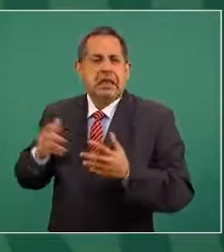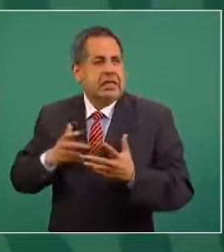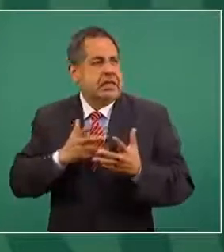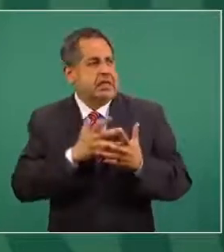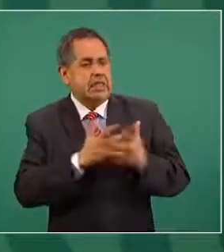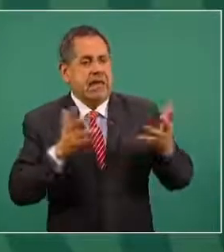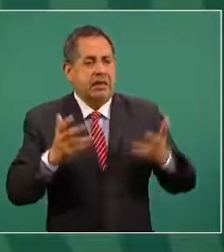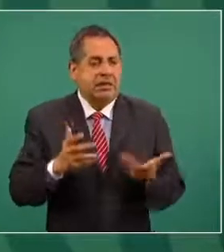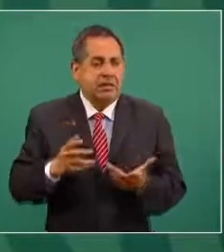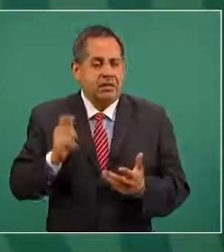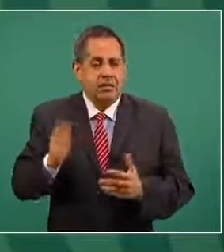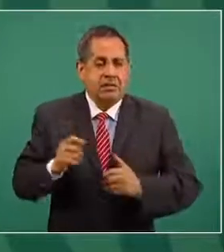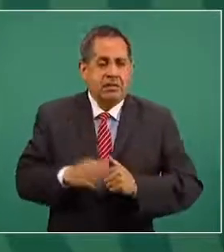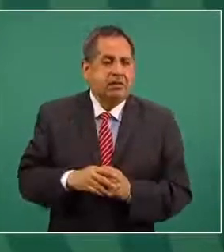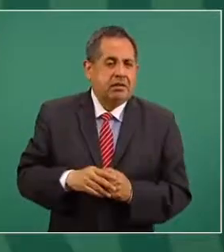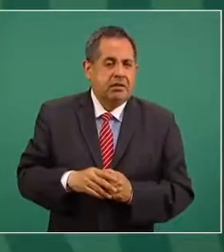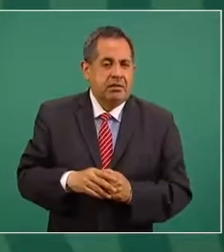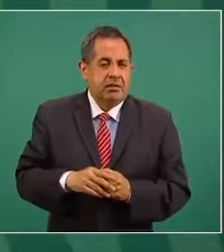tienen